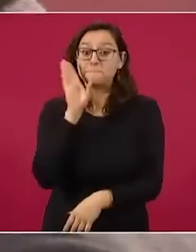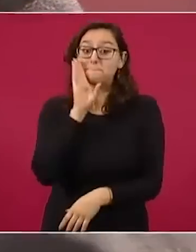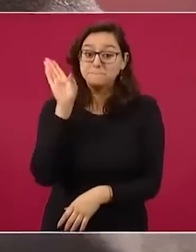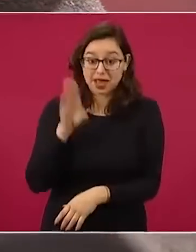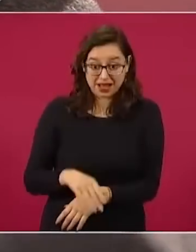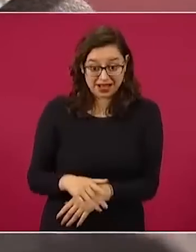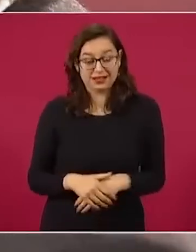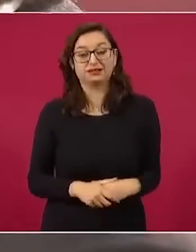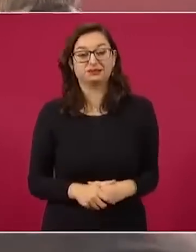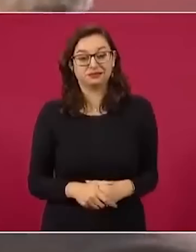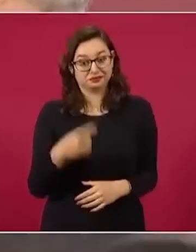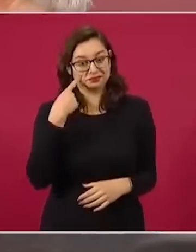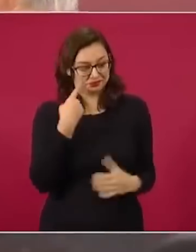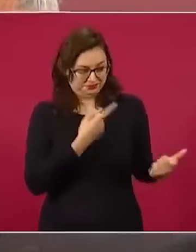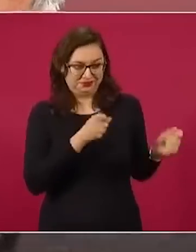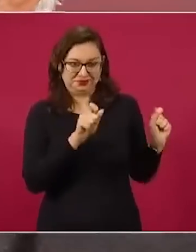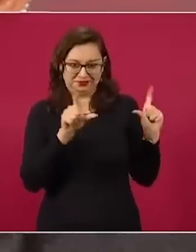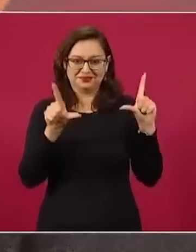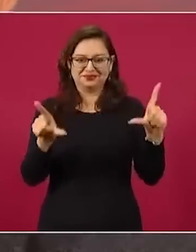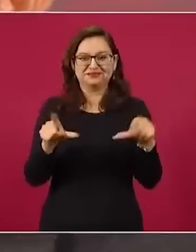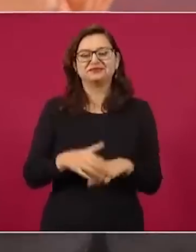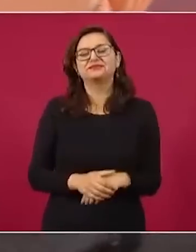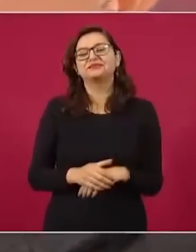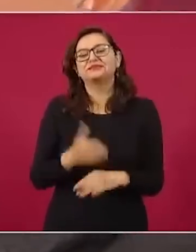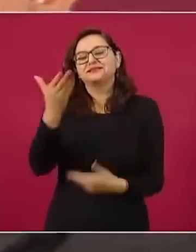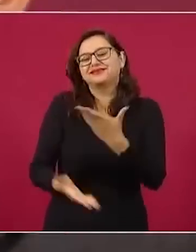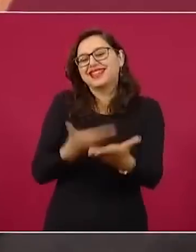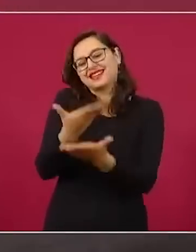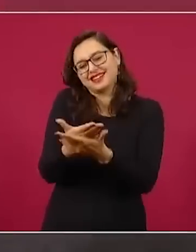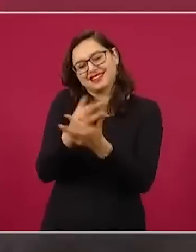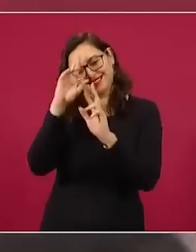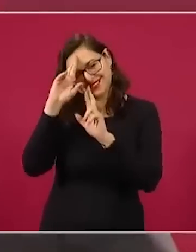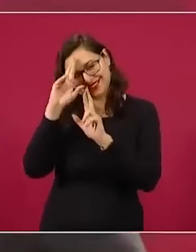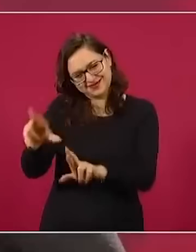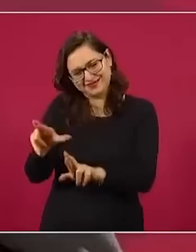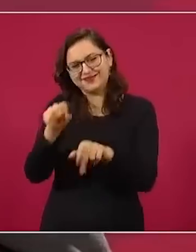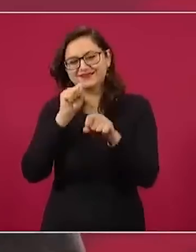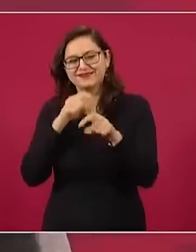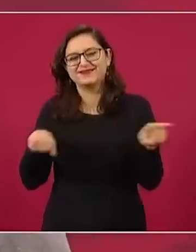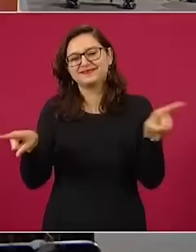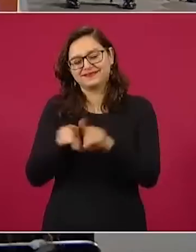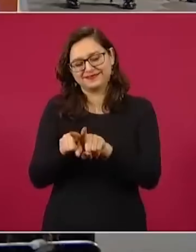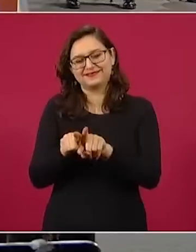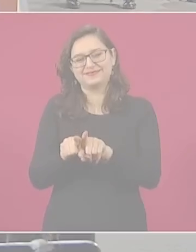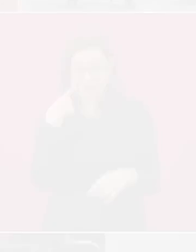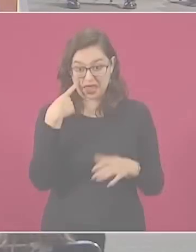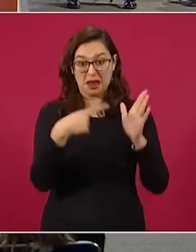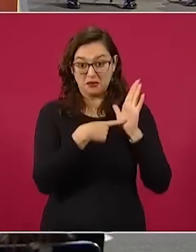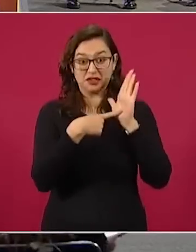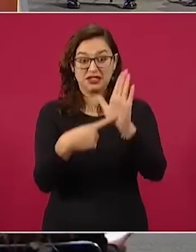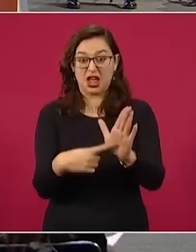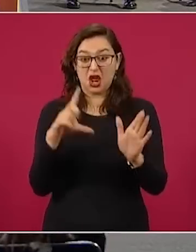Bueno, ¿por qué no ponen a lo del señor? Con todo respeto, es nada más para…